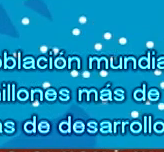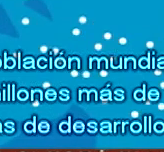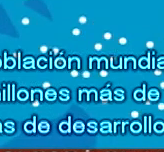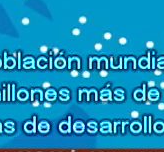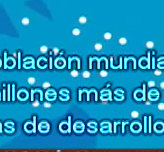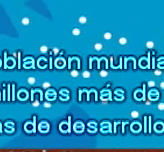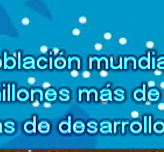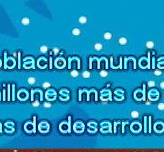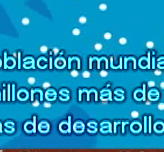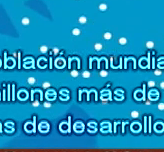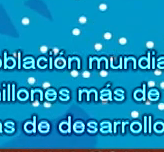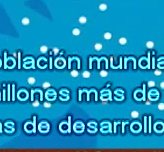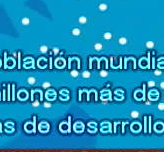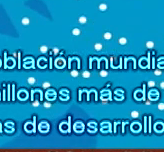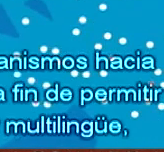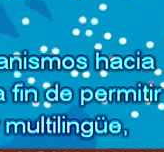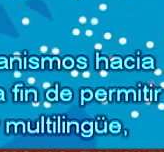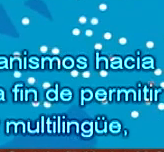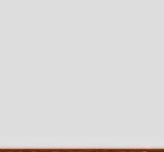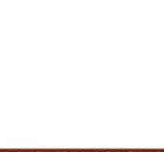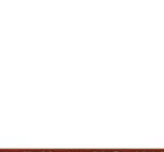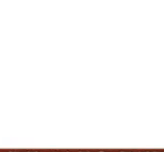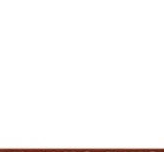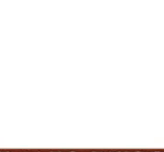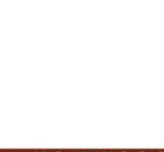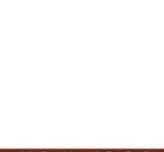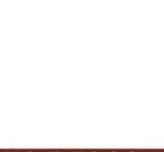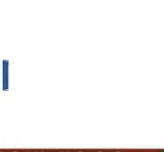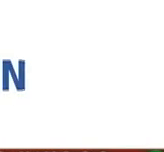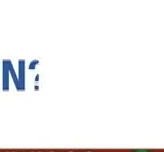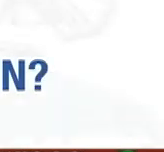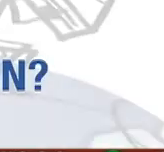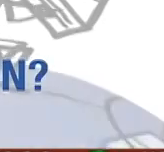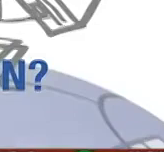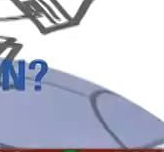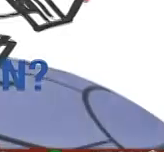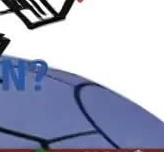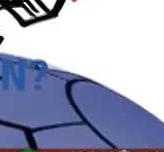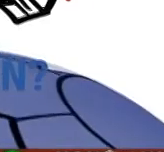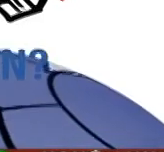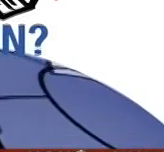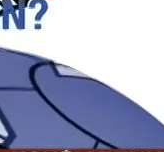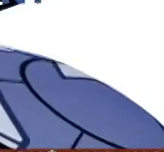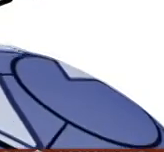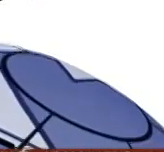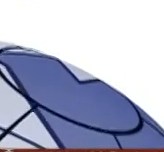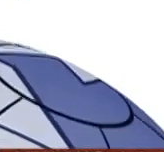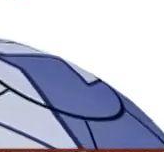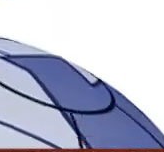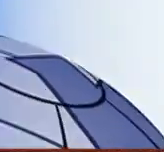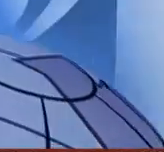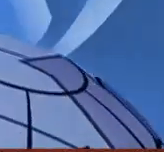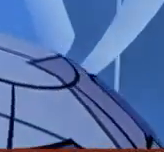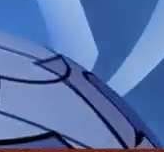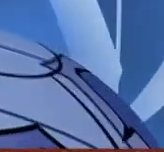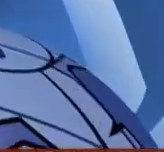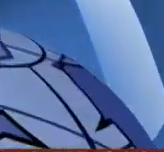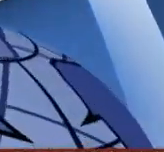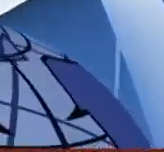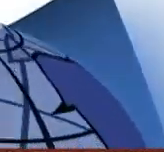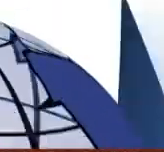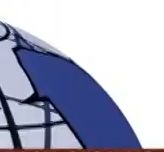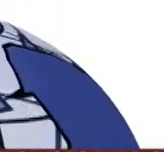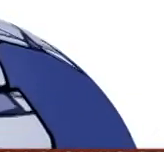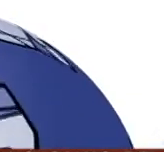hace 20 años se especificó que el manejo de la organización era solo temporal y el subciclo se ha cumplido. ¿Qué quiere